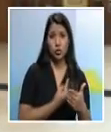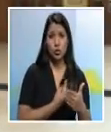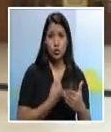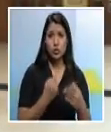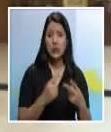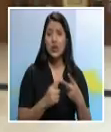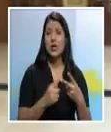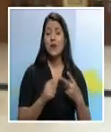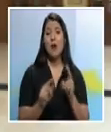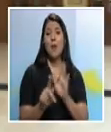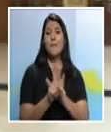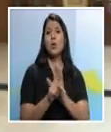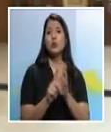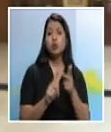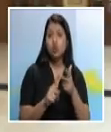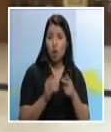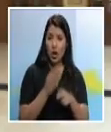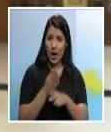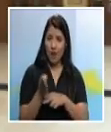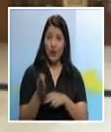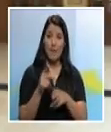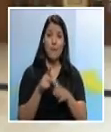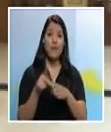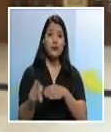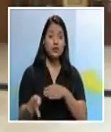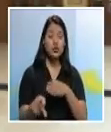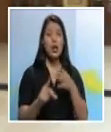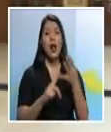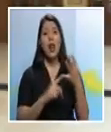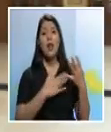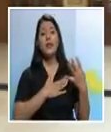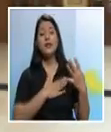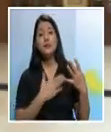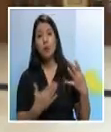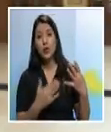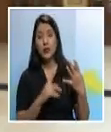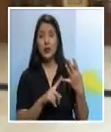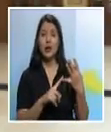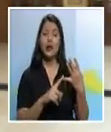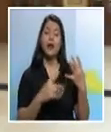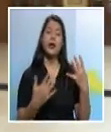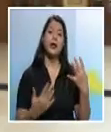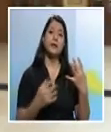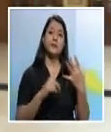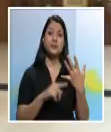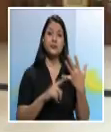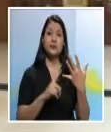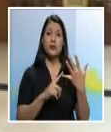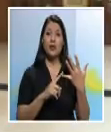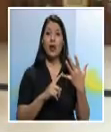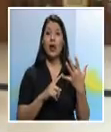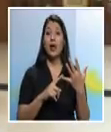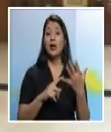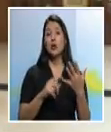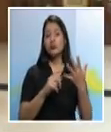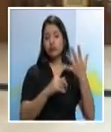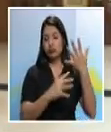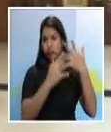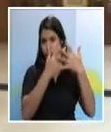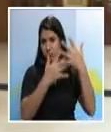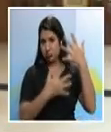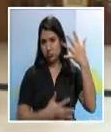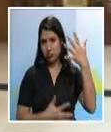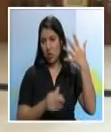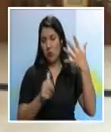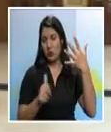prohibición, carrera profesional, disponibilidad, auxilios de santidad y demás. Y otra